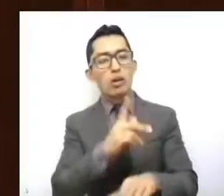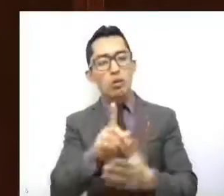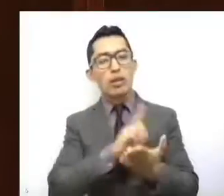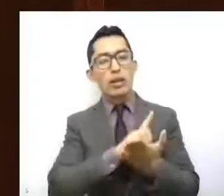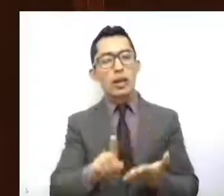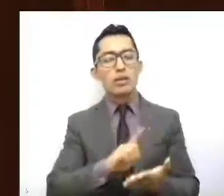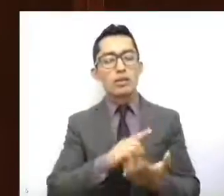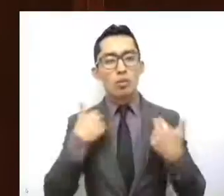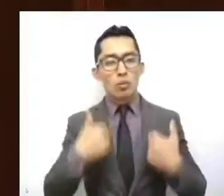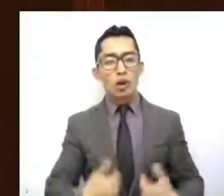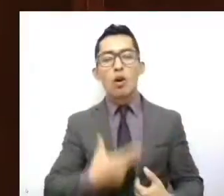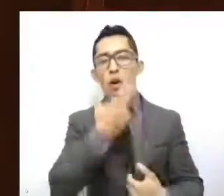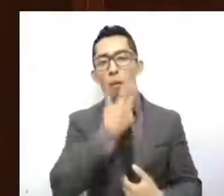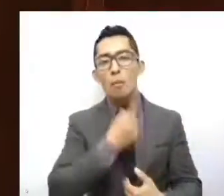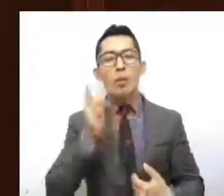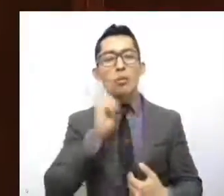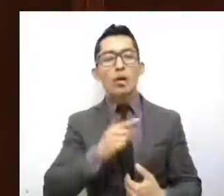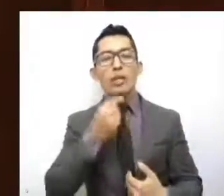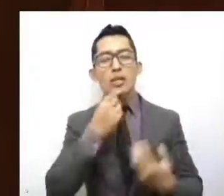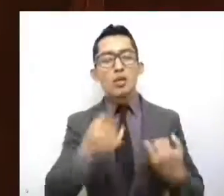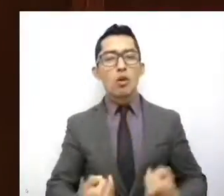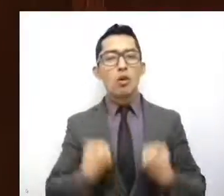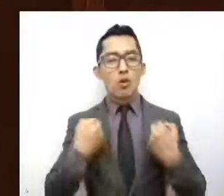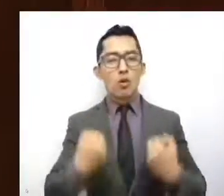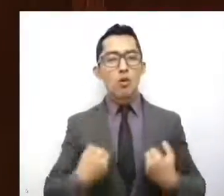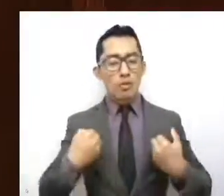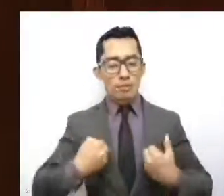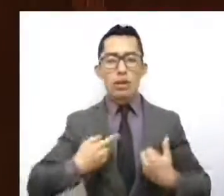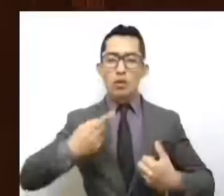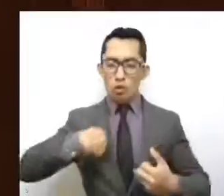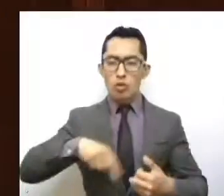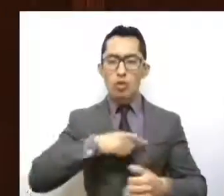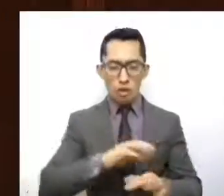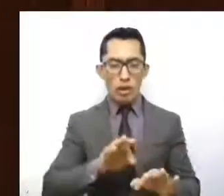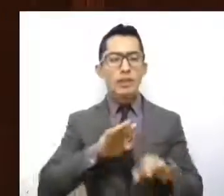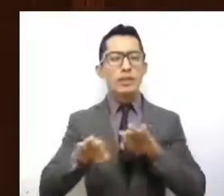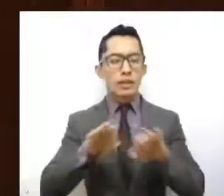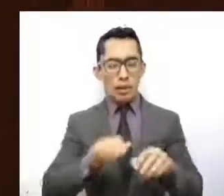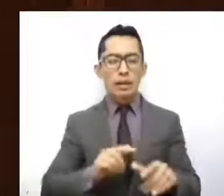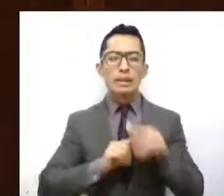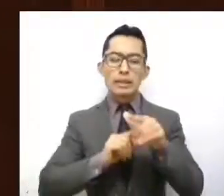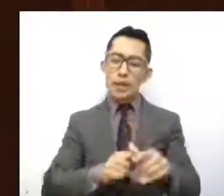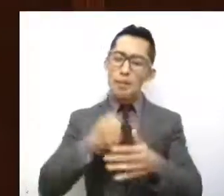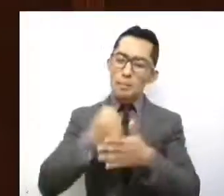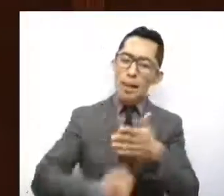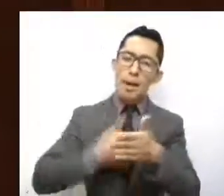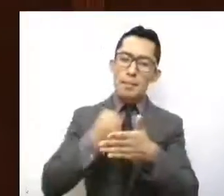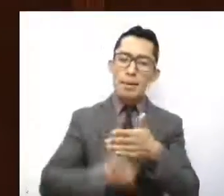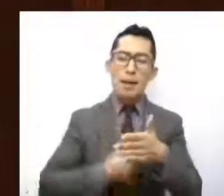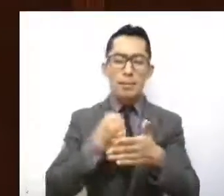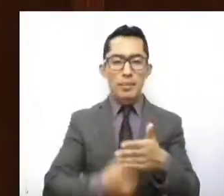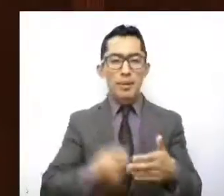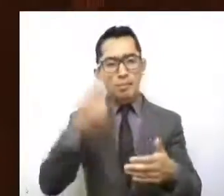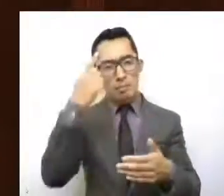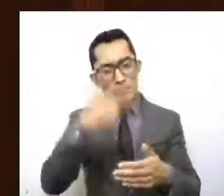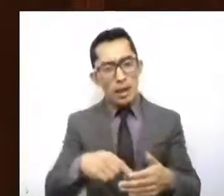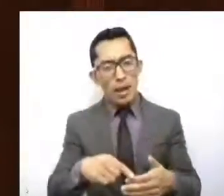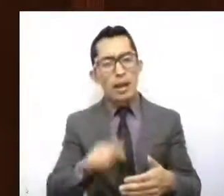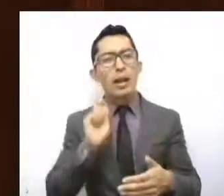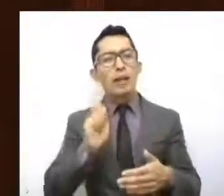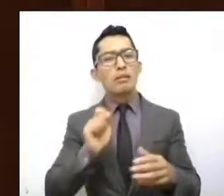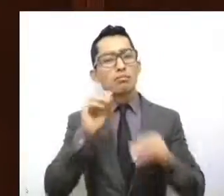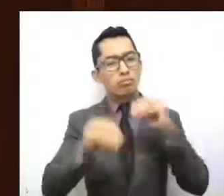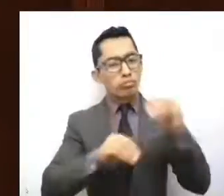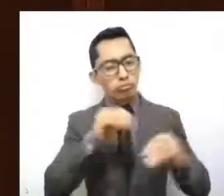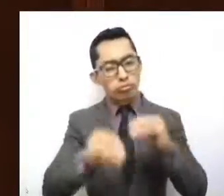niños, niñas y adolescentes. Seguimos trabajando y avanzando en la construcción de lo que